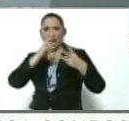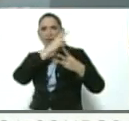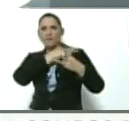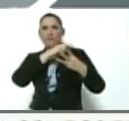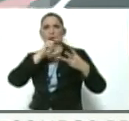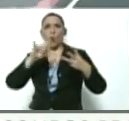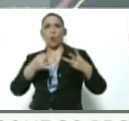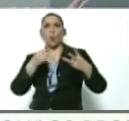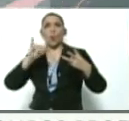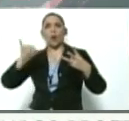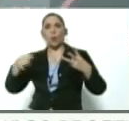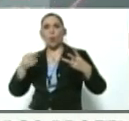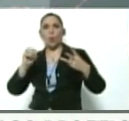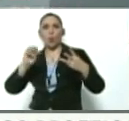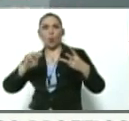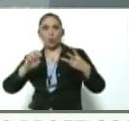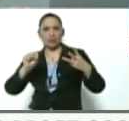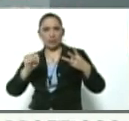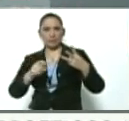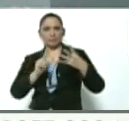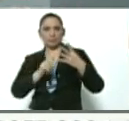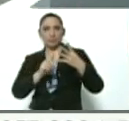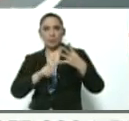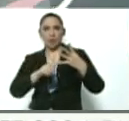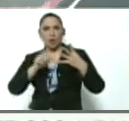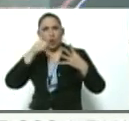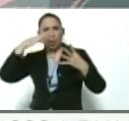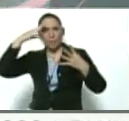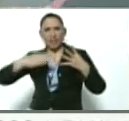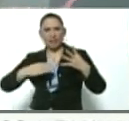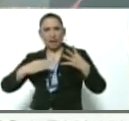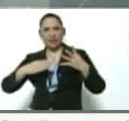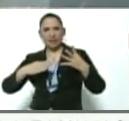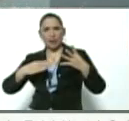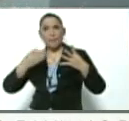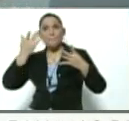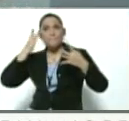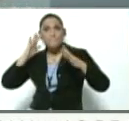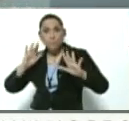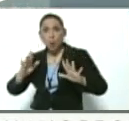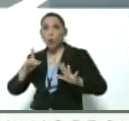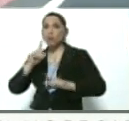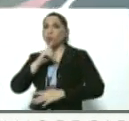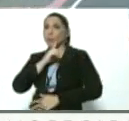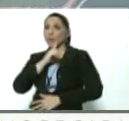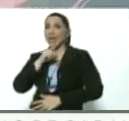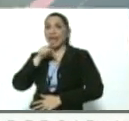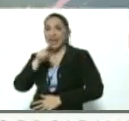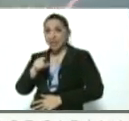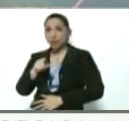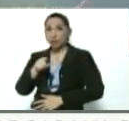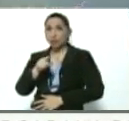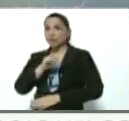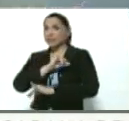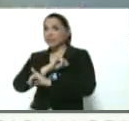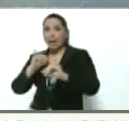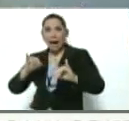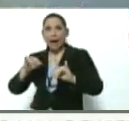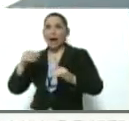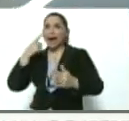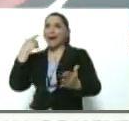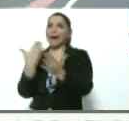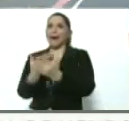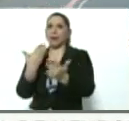y comandante en escena, por determinar. Esto es lo que está en negro sobre blanco. Estos son los hechos. ¿Gudró